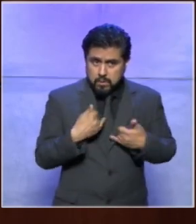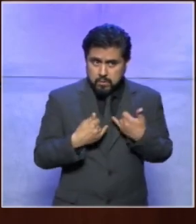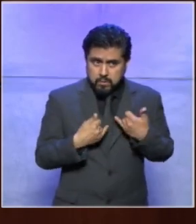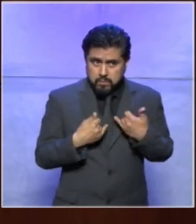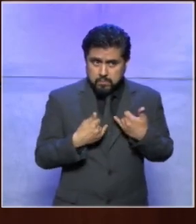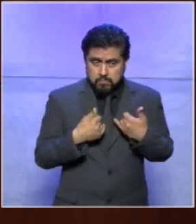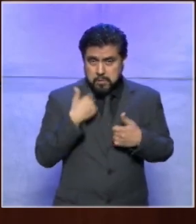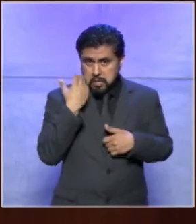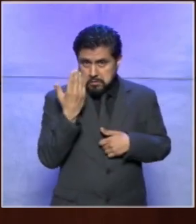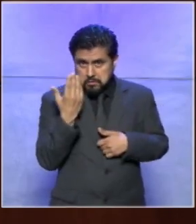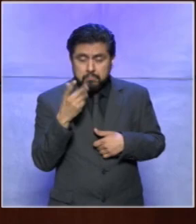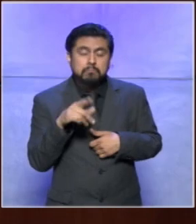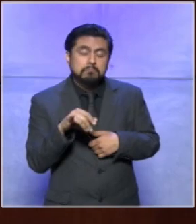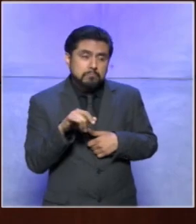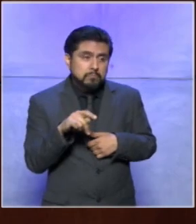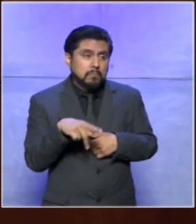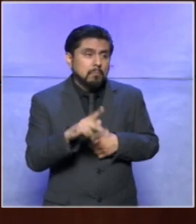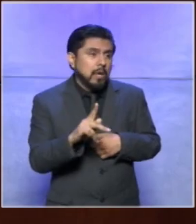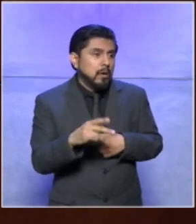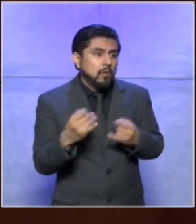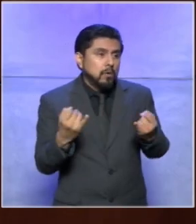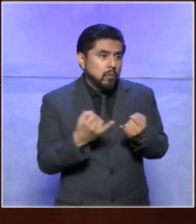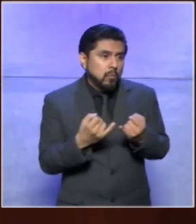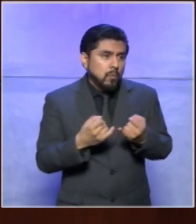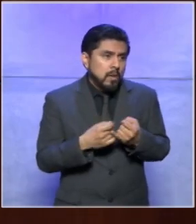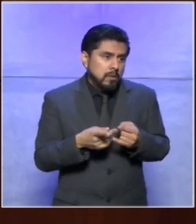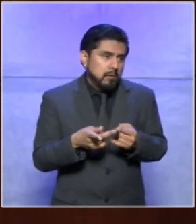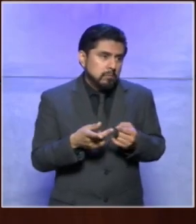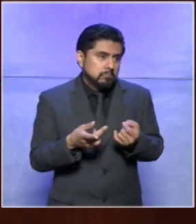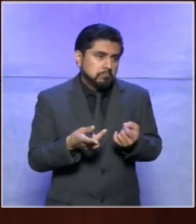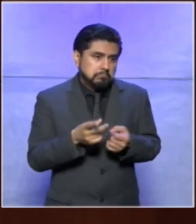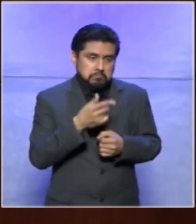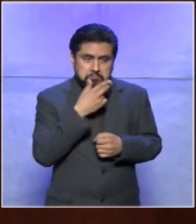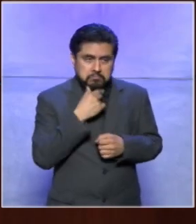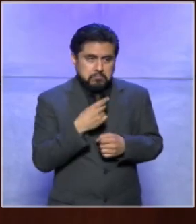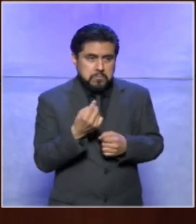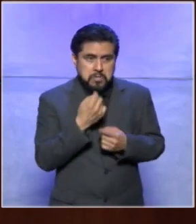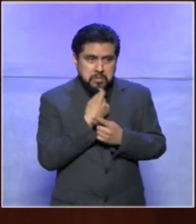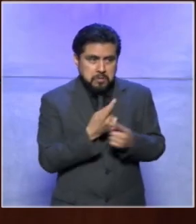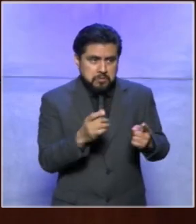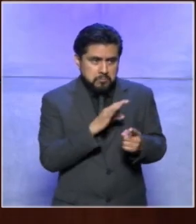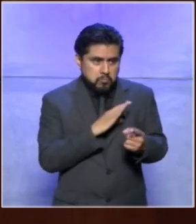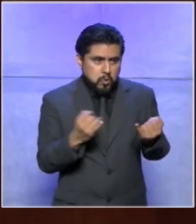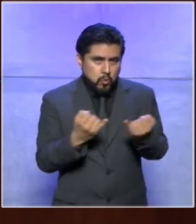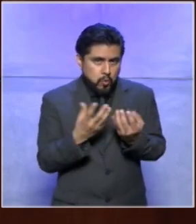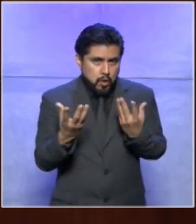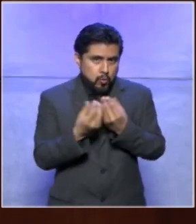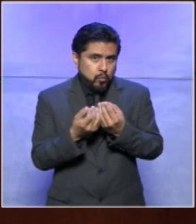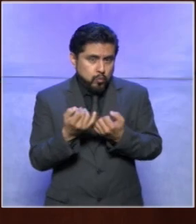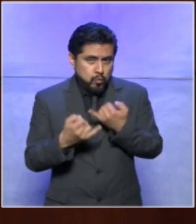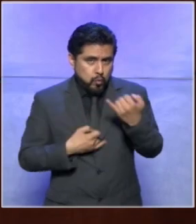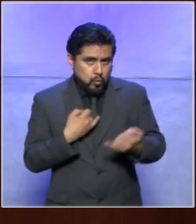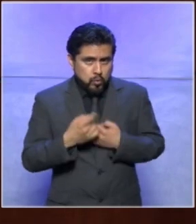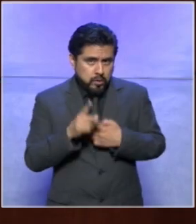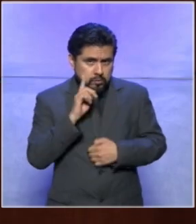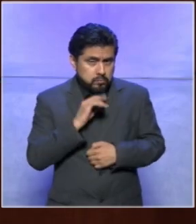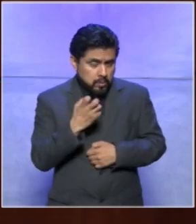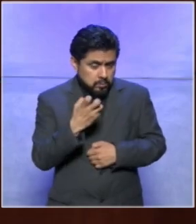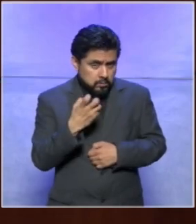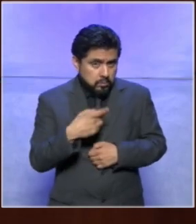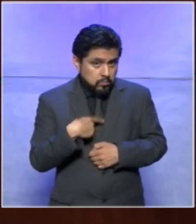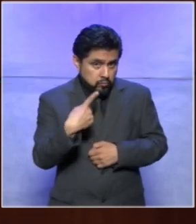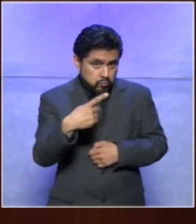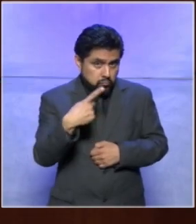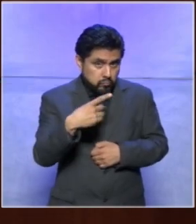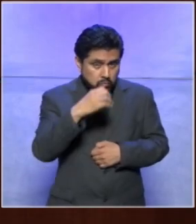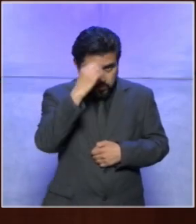quieren y los niños pueden jugar pues no sé lo que ellos se les ocurra no también participar de los juegos de las niñas tú crees que eso también forma parte